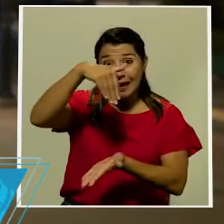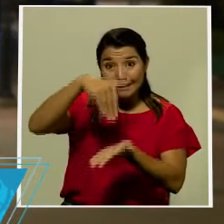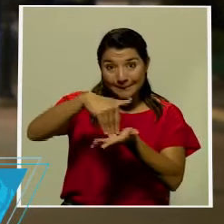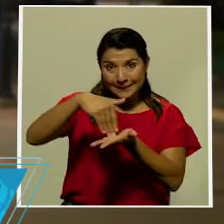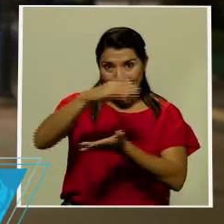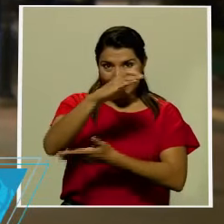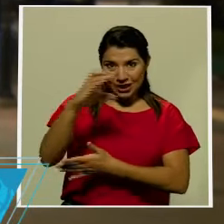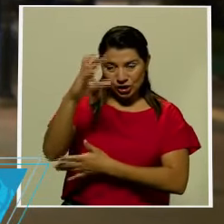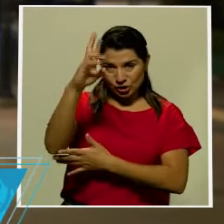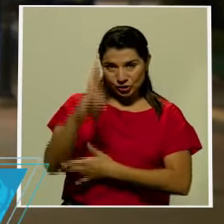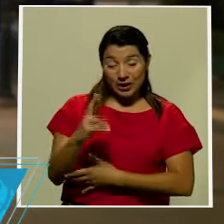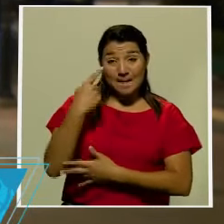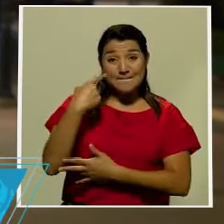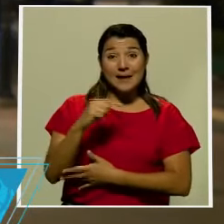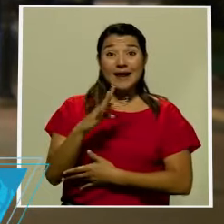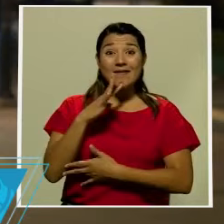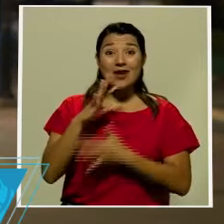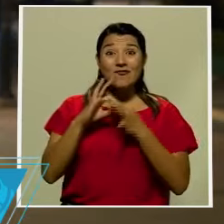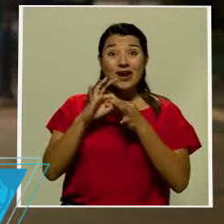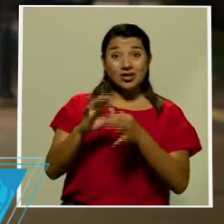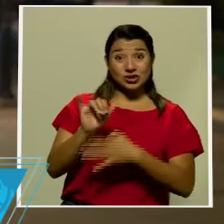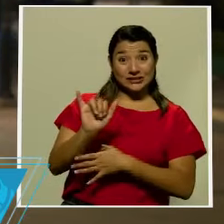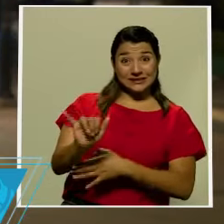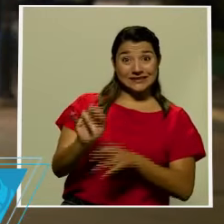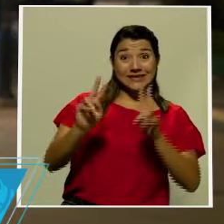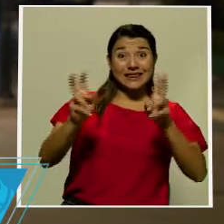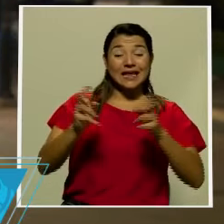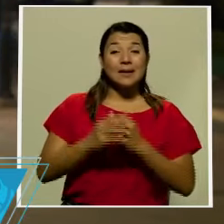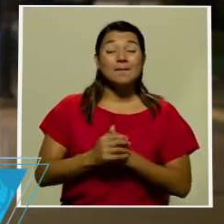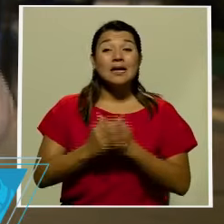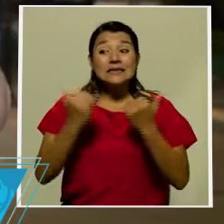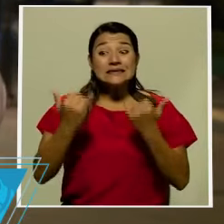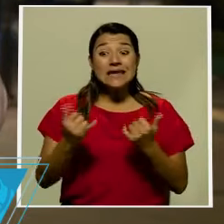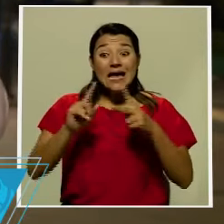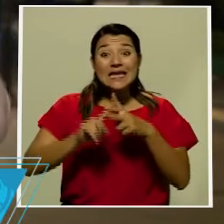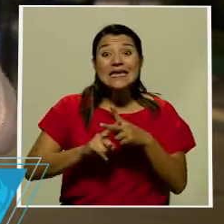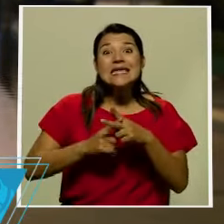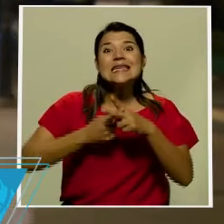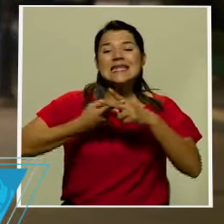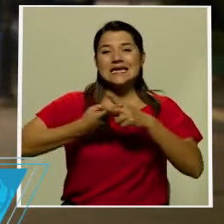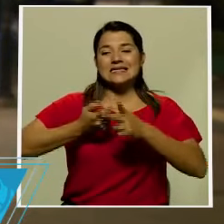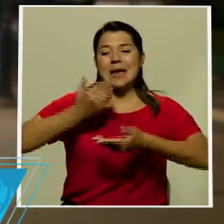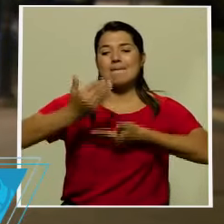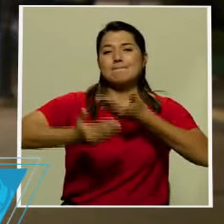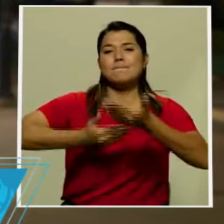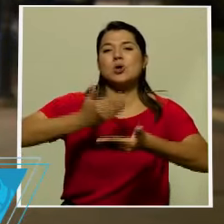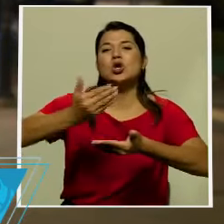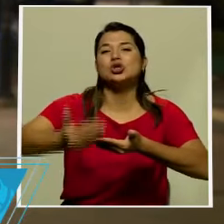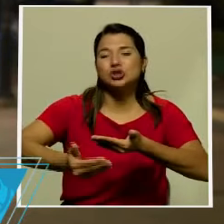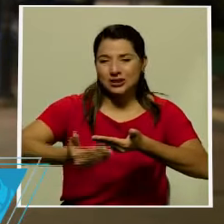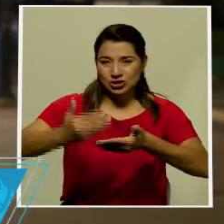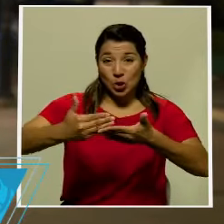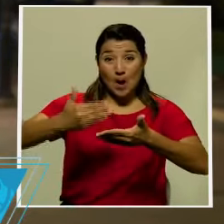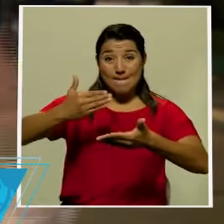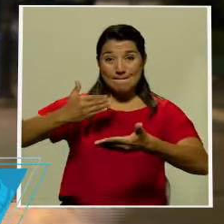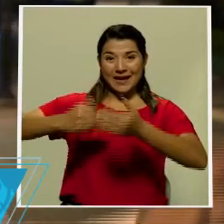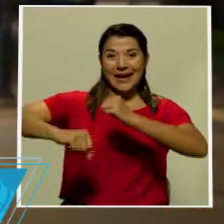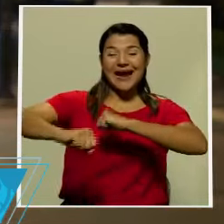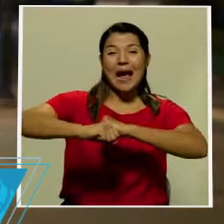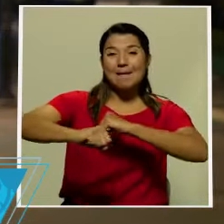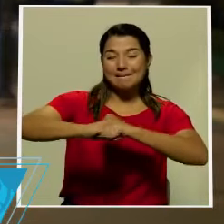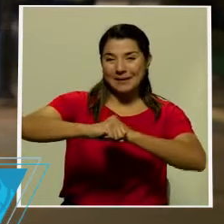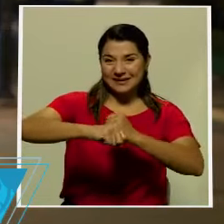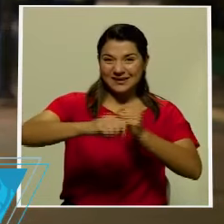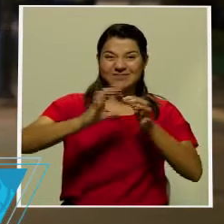sobre esta situación que usted menciona es una campaña o una pre-campaña electoral un poco atípica a la que se han